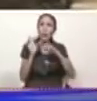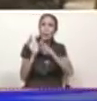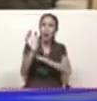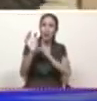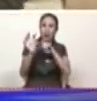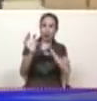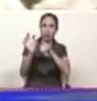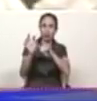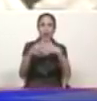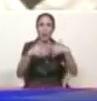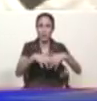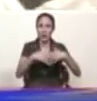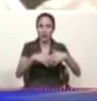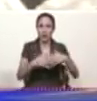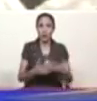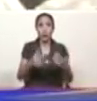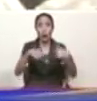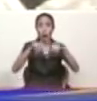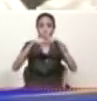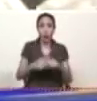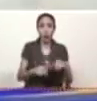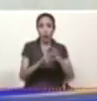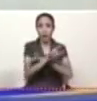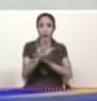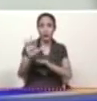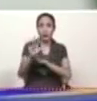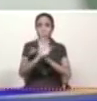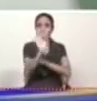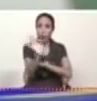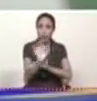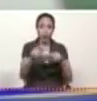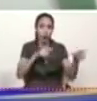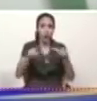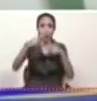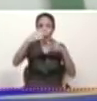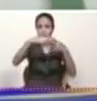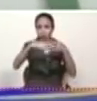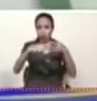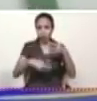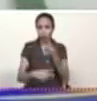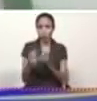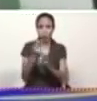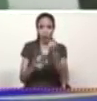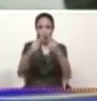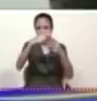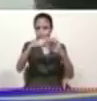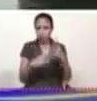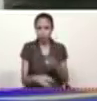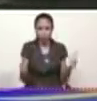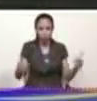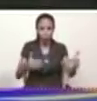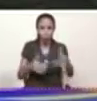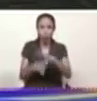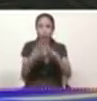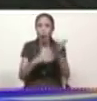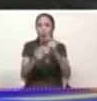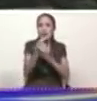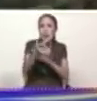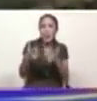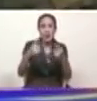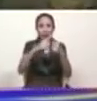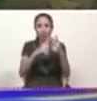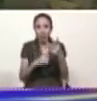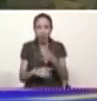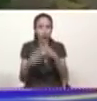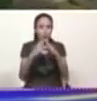tenemos el 35% de los insumos acopiados la derecha